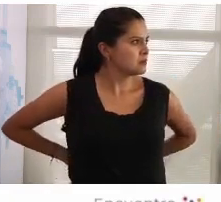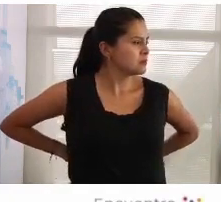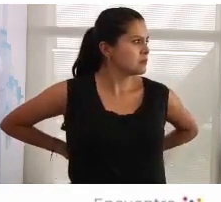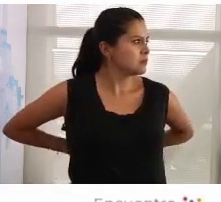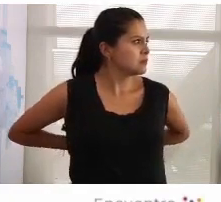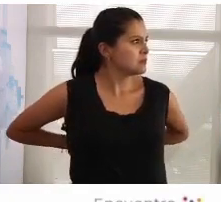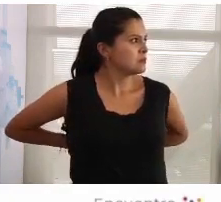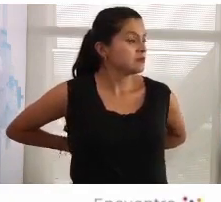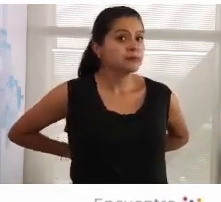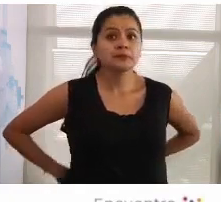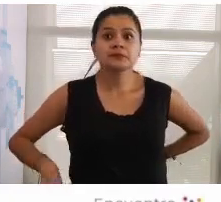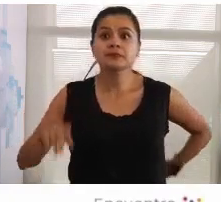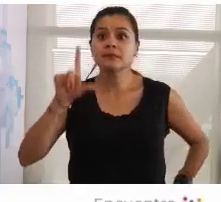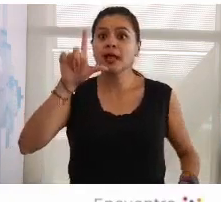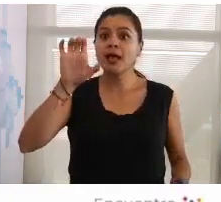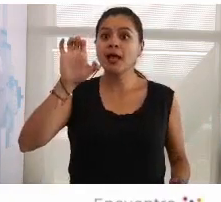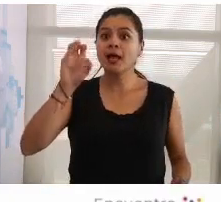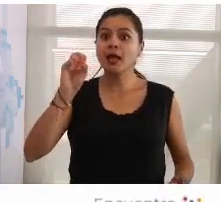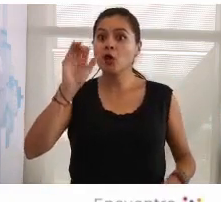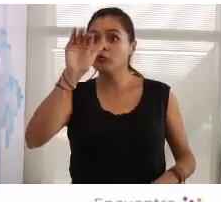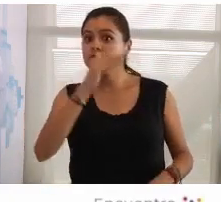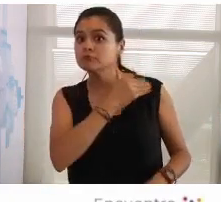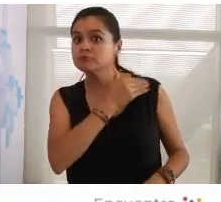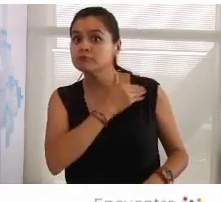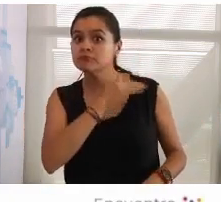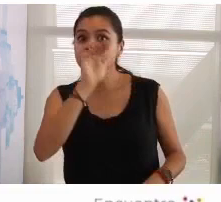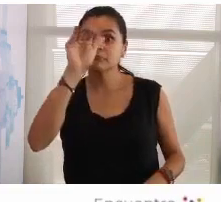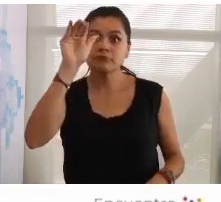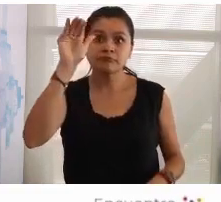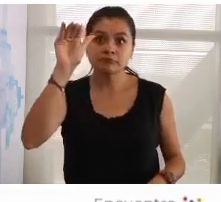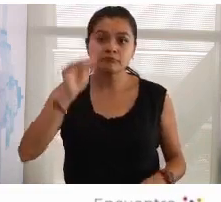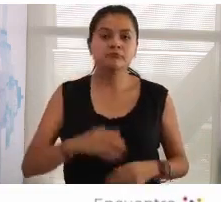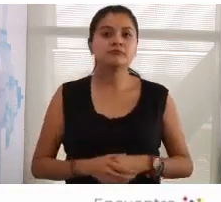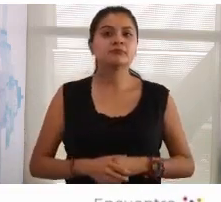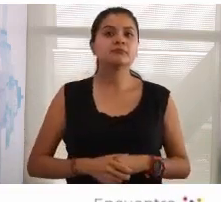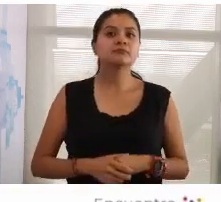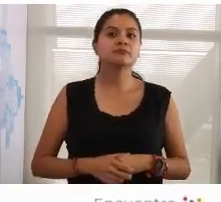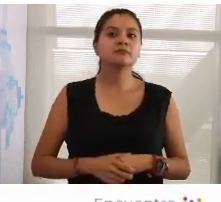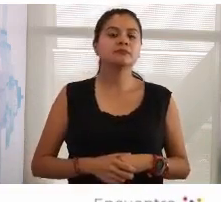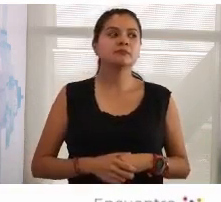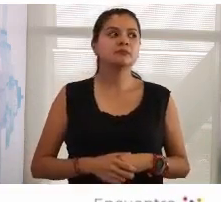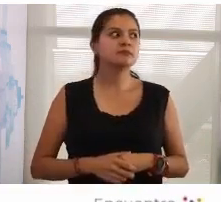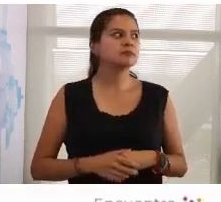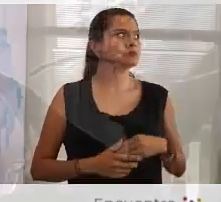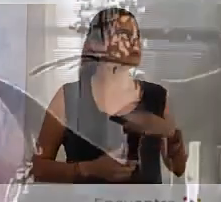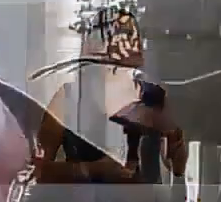Leo nos escuchas si escucho